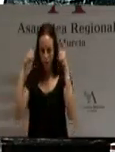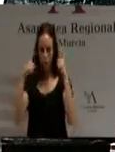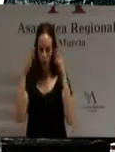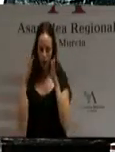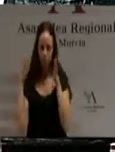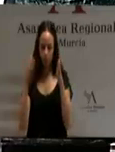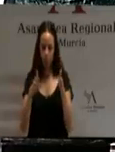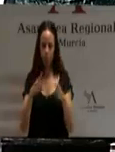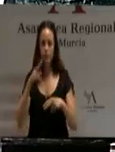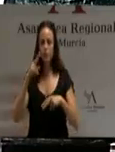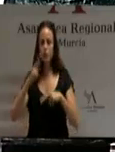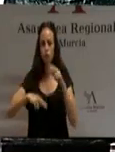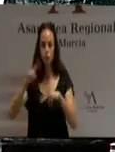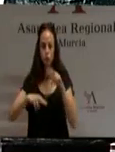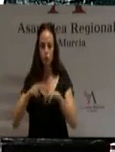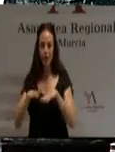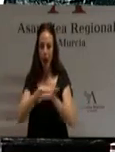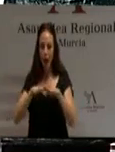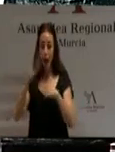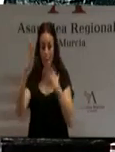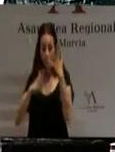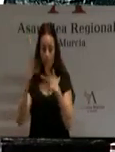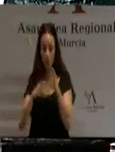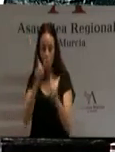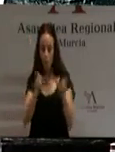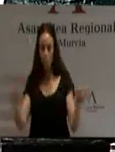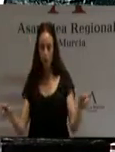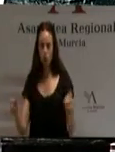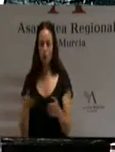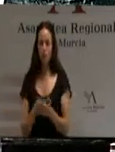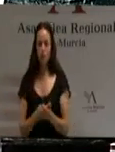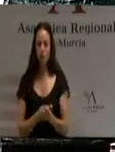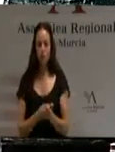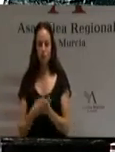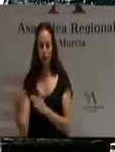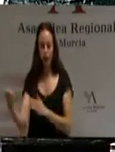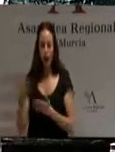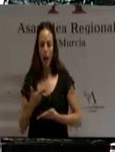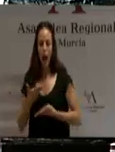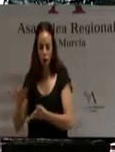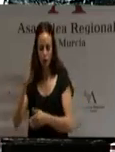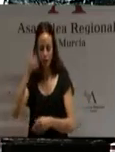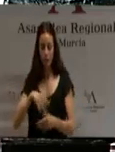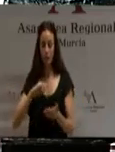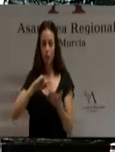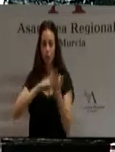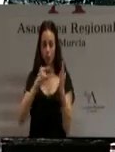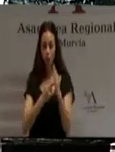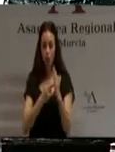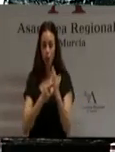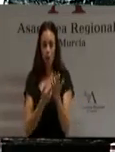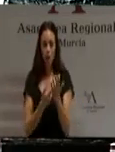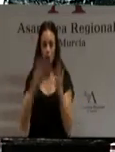construir una Administración al servicio del ciudadano, no a costa del ciudadano. Pondremos en marcha un programa de racionalización